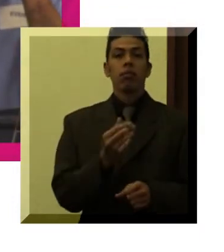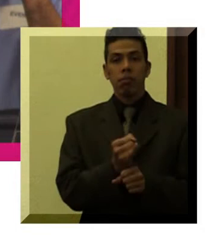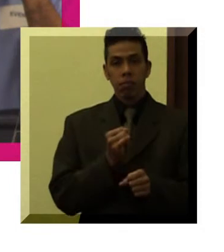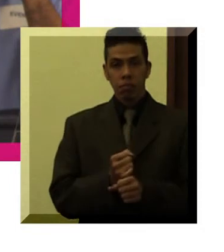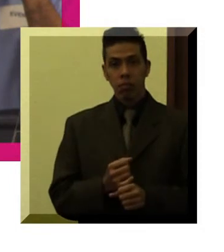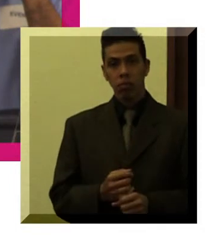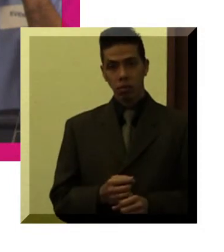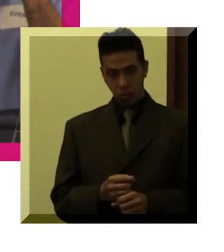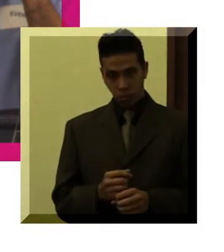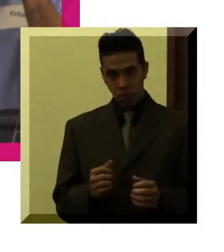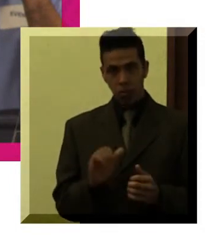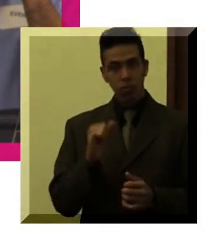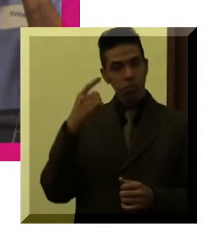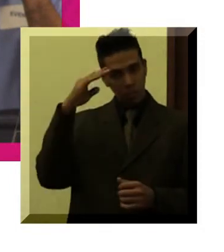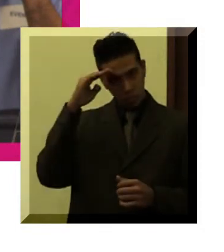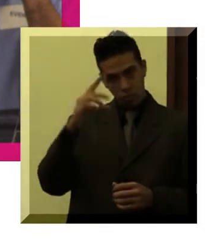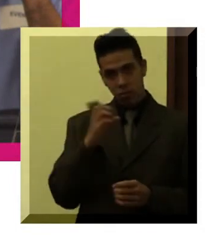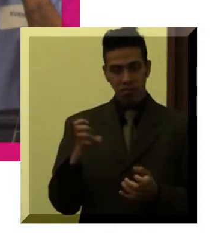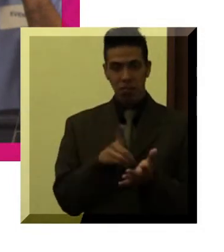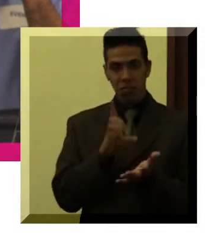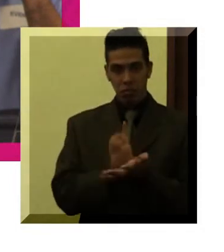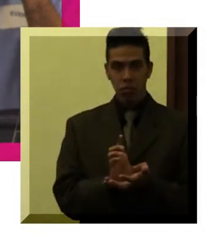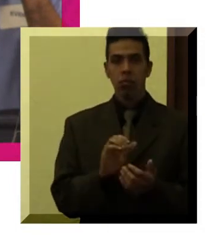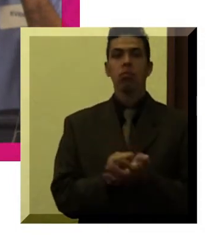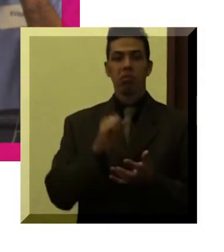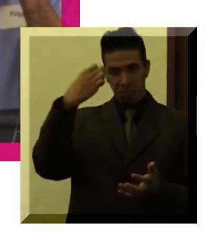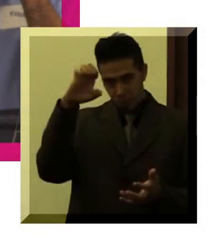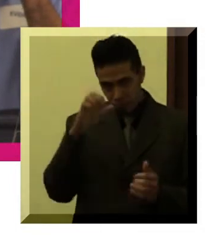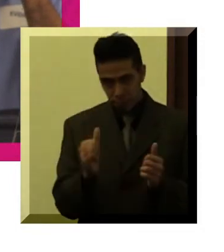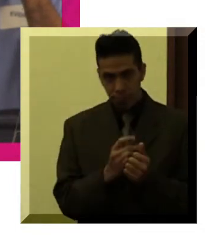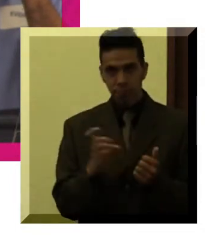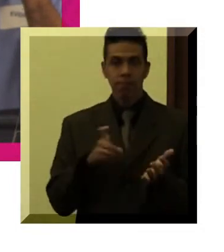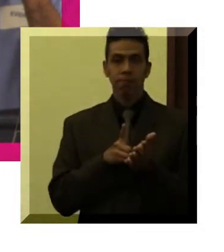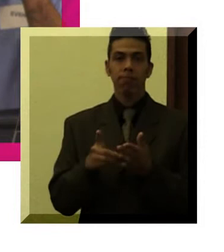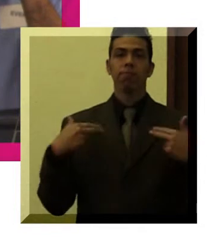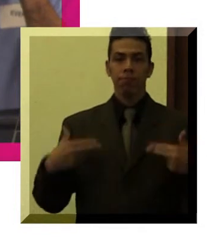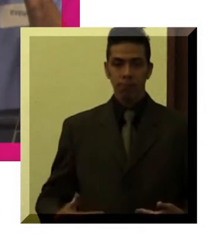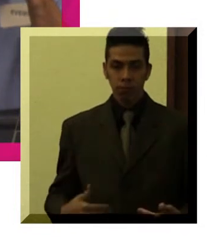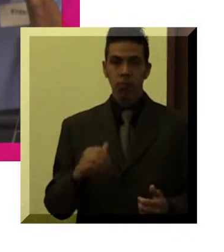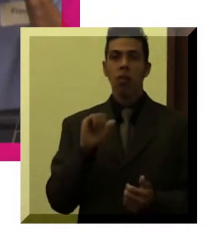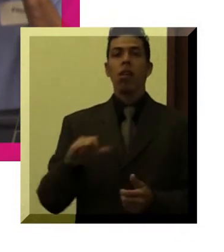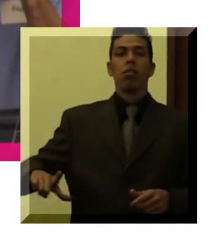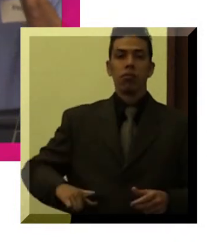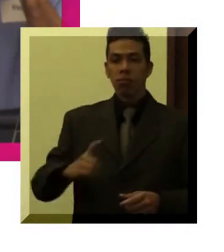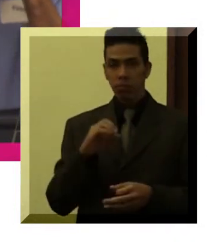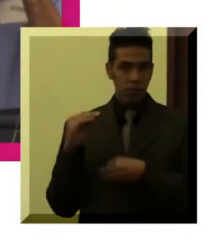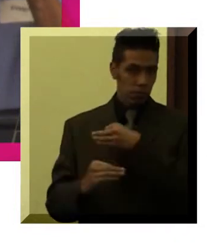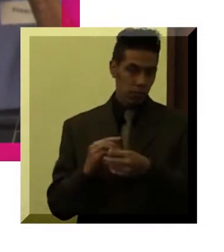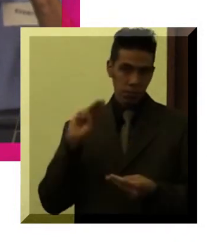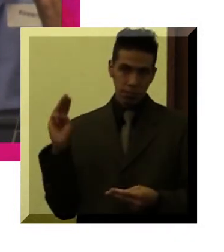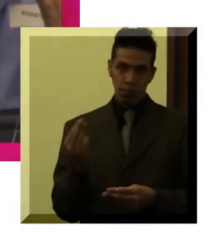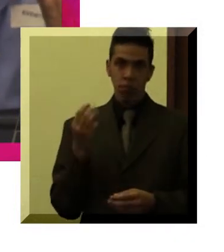a expertos en derechos humanos, a gobiernos de todo el mundo y lo más importante, se